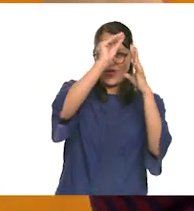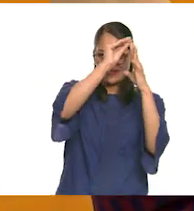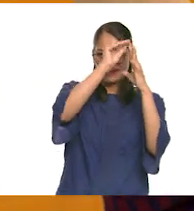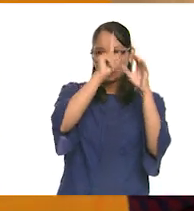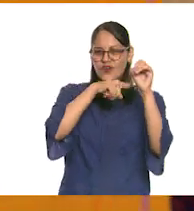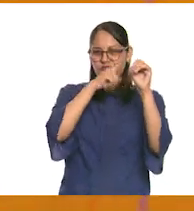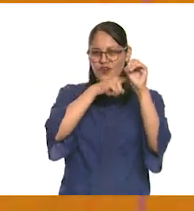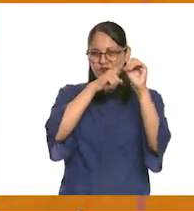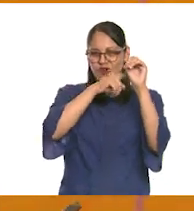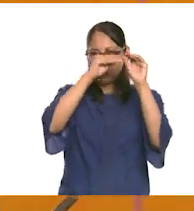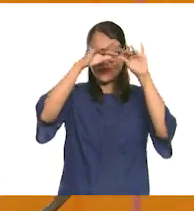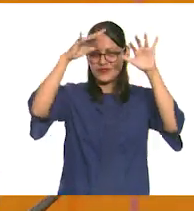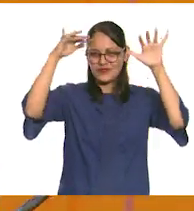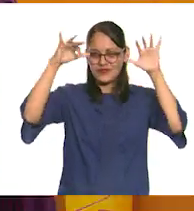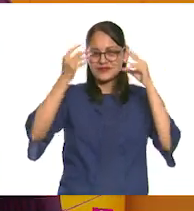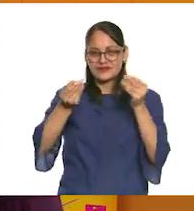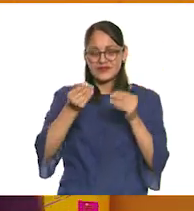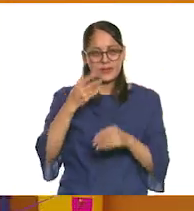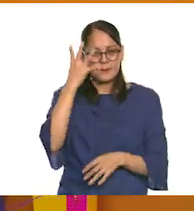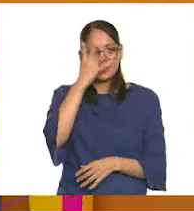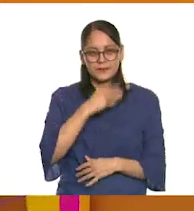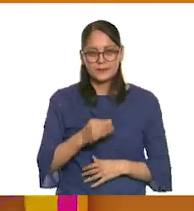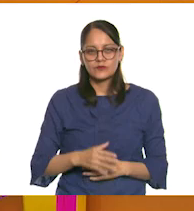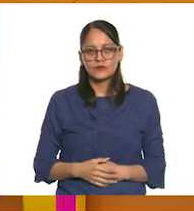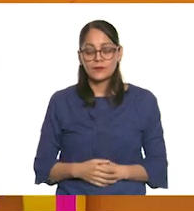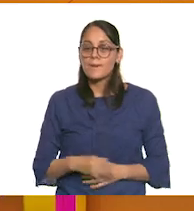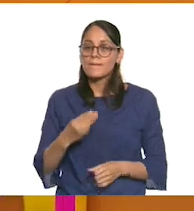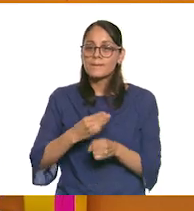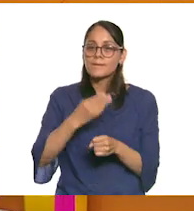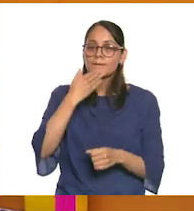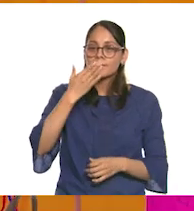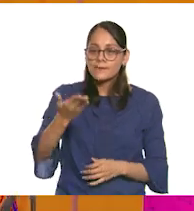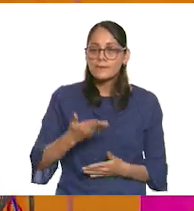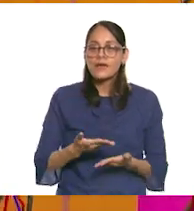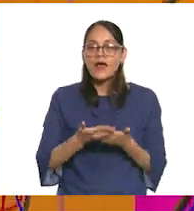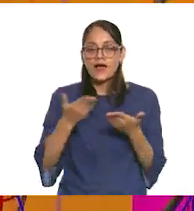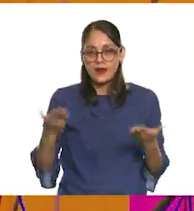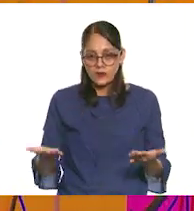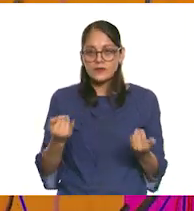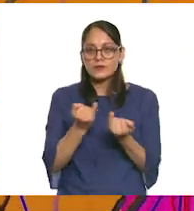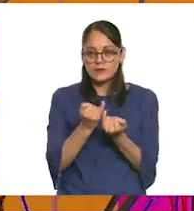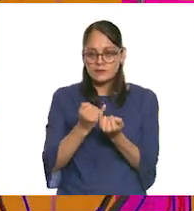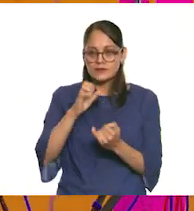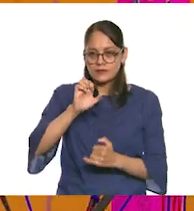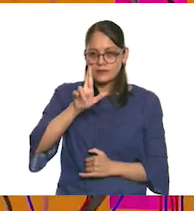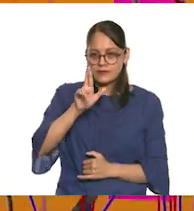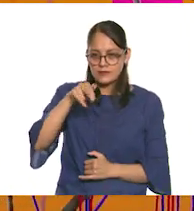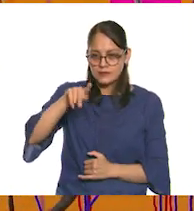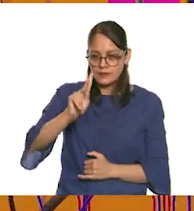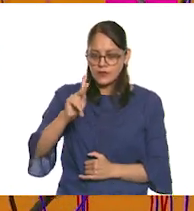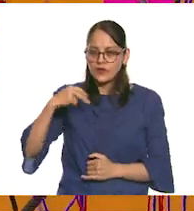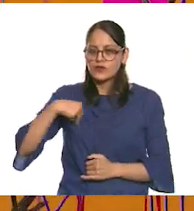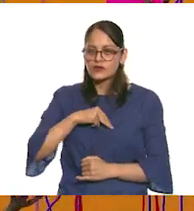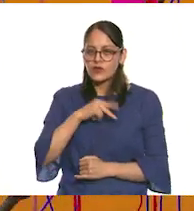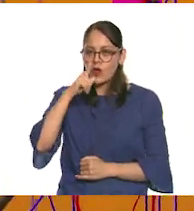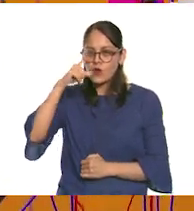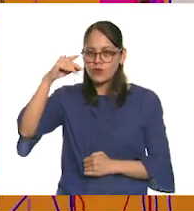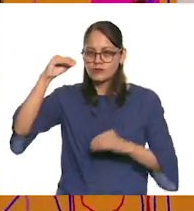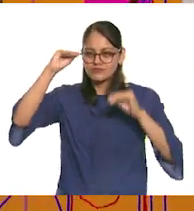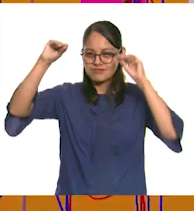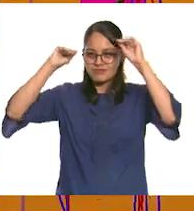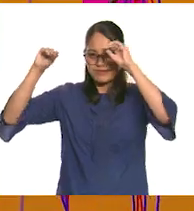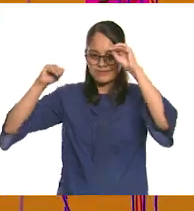arriba. ándale. Mira qué bonito. Muy bien. Ahora sí, Erick, vamos a colocar nuestras luces.